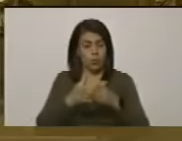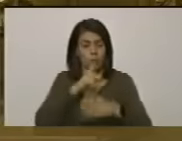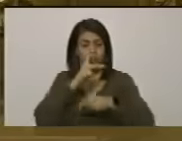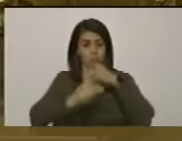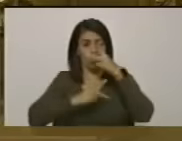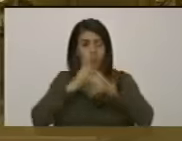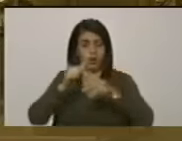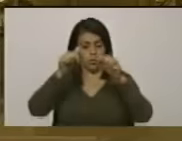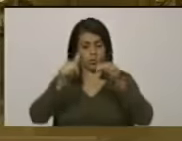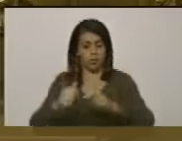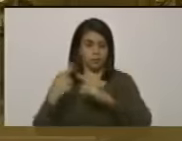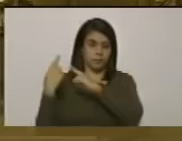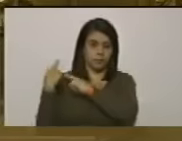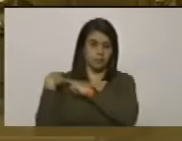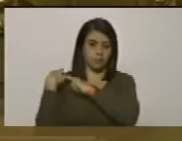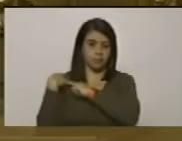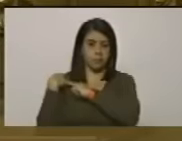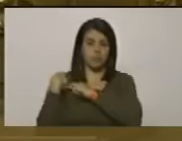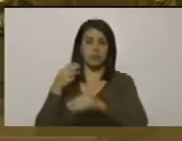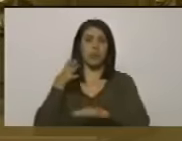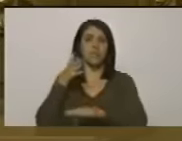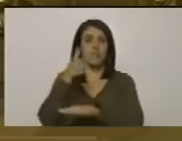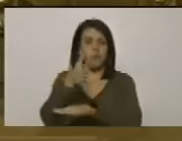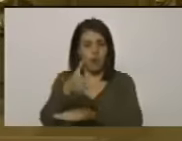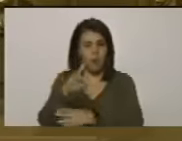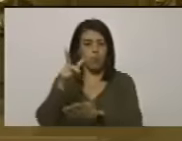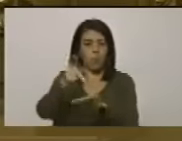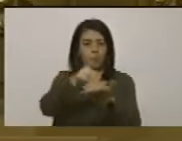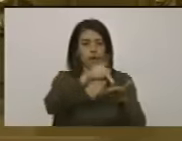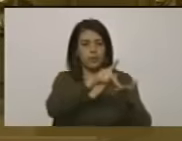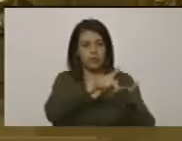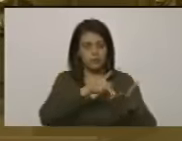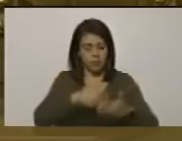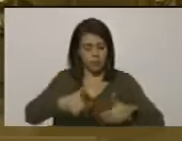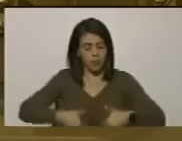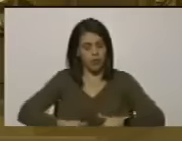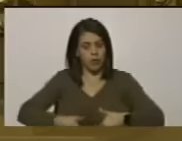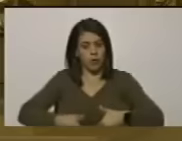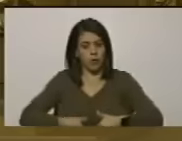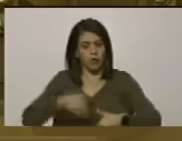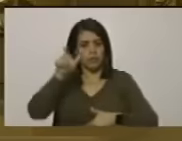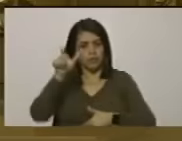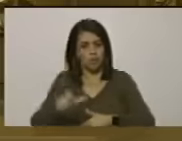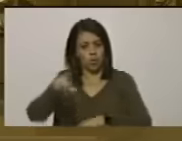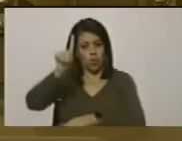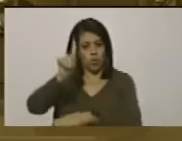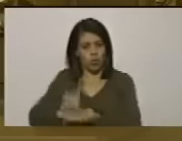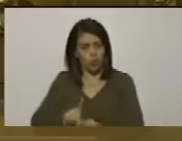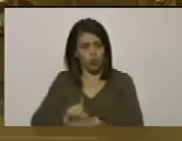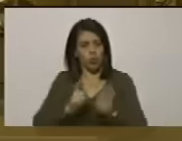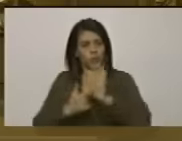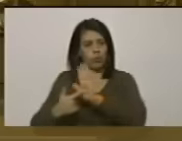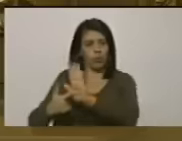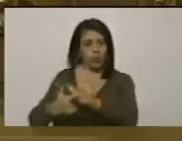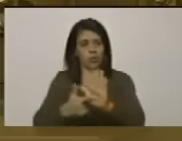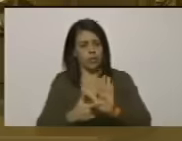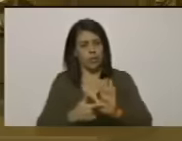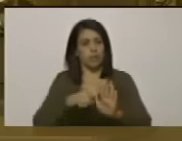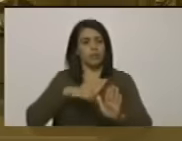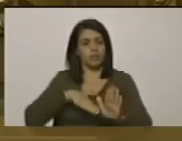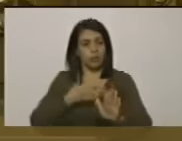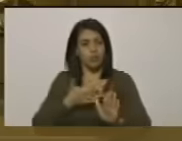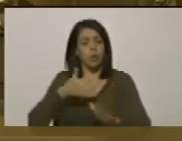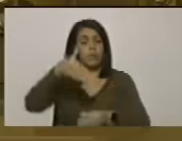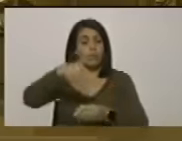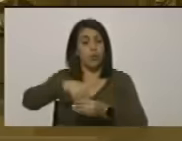que estamos acá representados vamos también y estamos haciendo esfuerzo de un candidato unitario para presentarnos y por